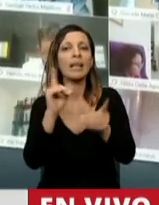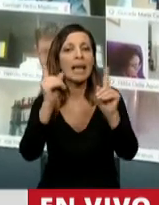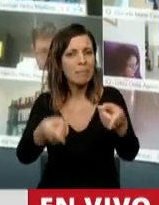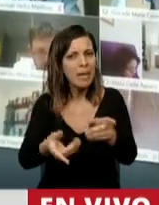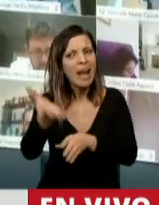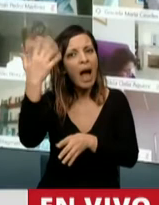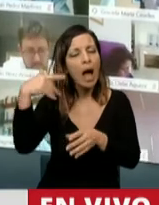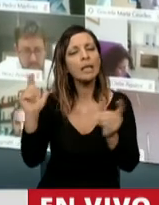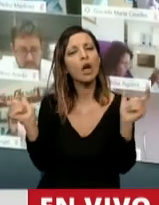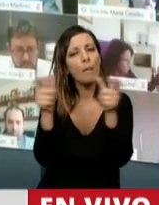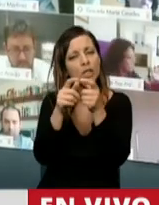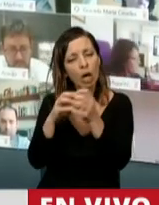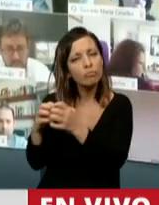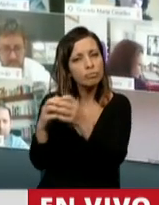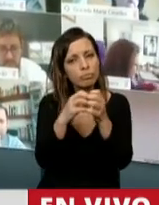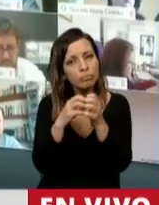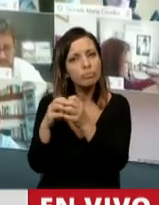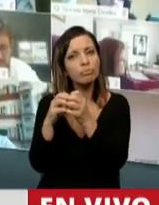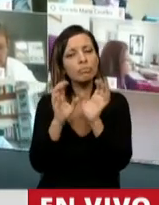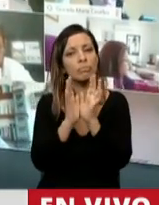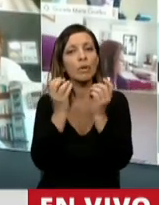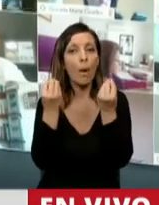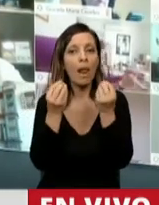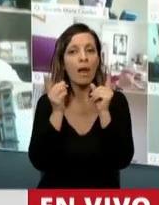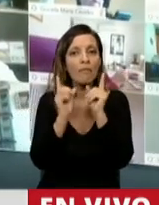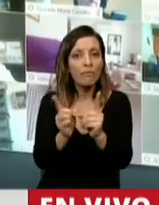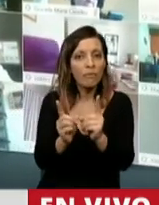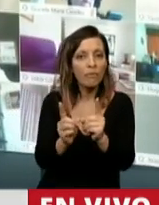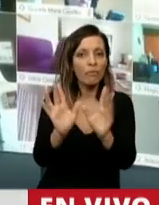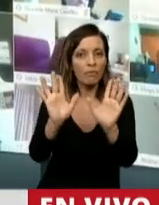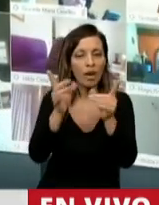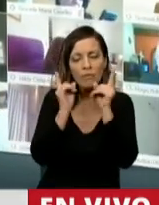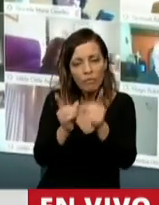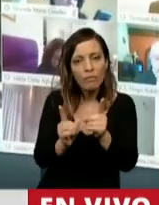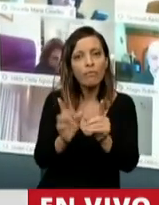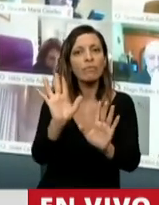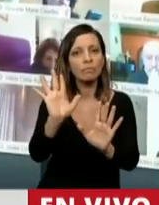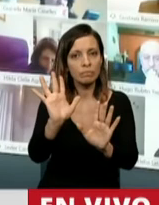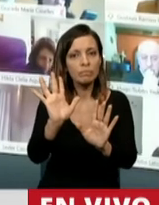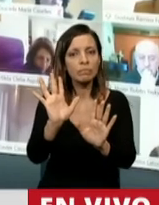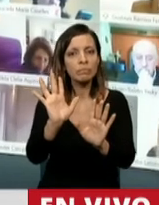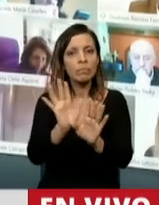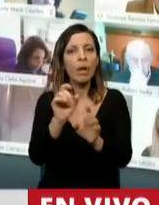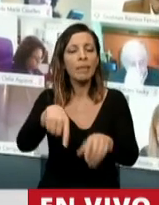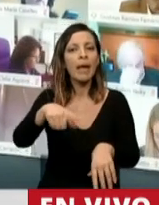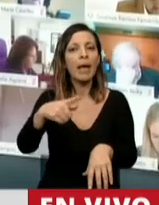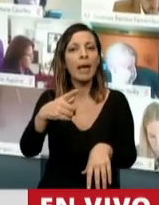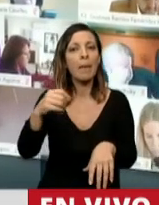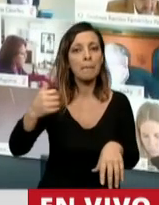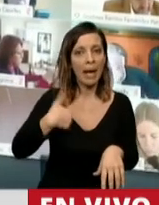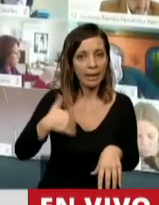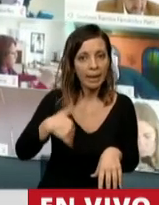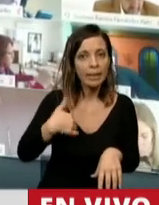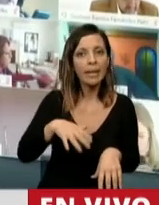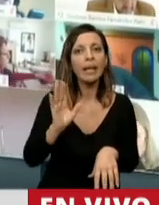trabajado en la comisión es sostener a las empresas de nuestro país como